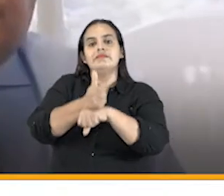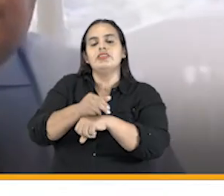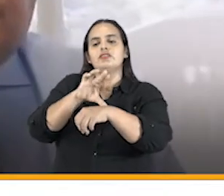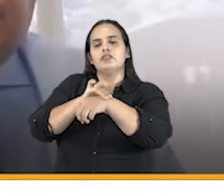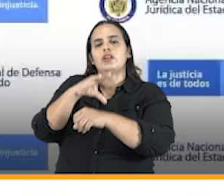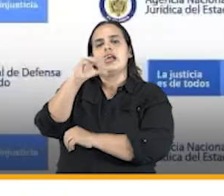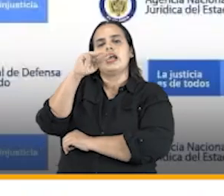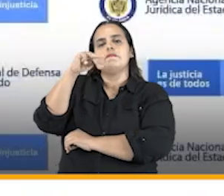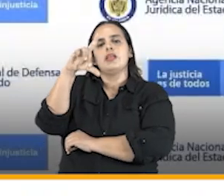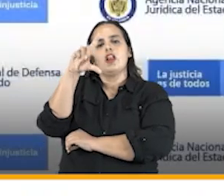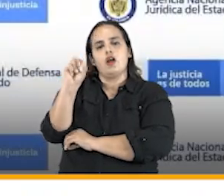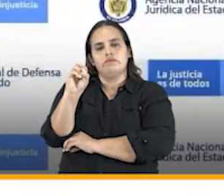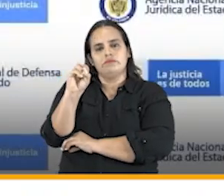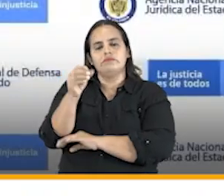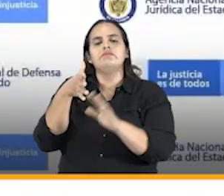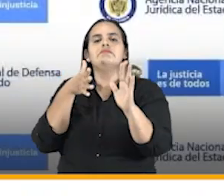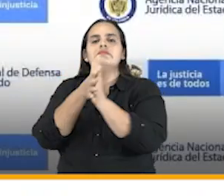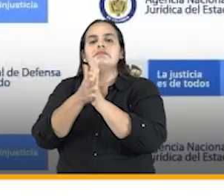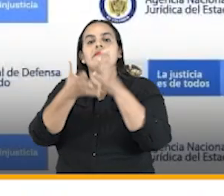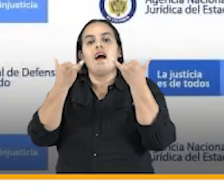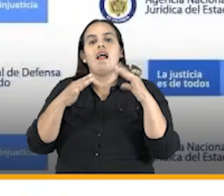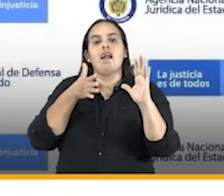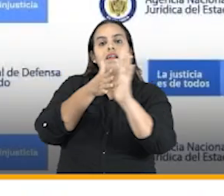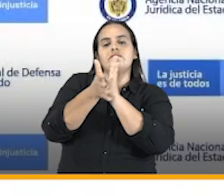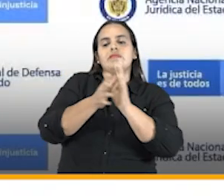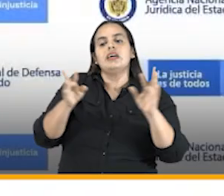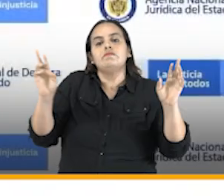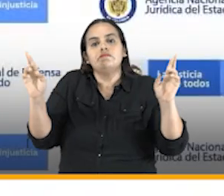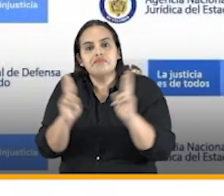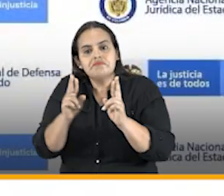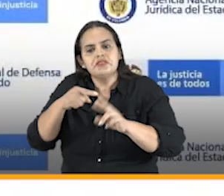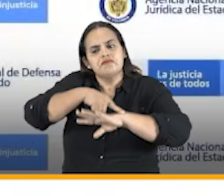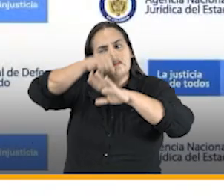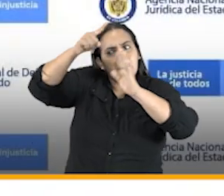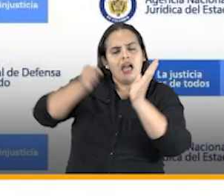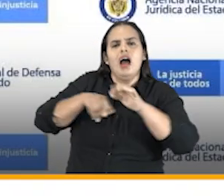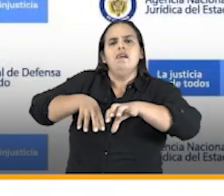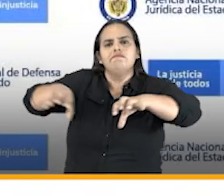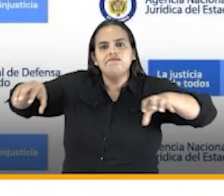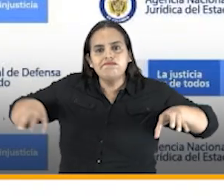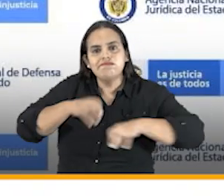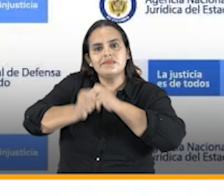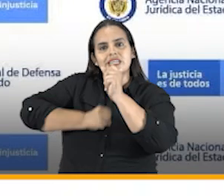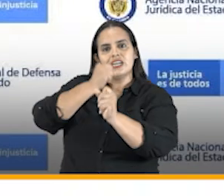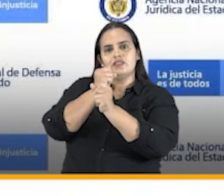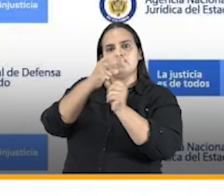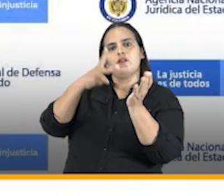Alzate, nos hablará de los resultados de esta gestión durante el año 2020.